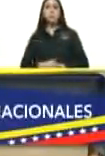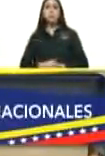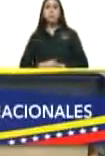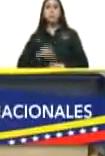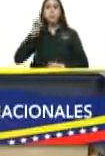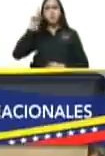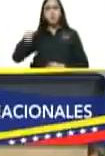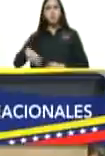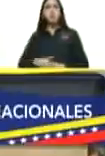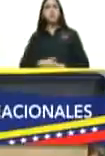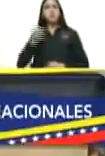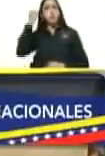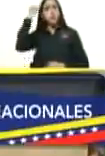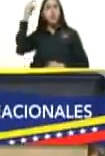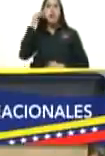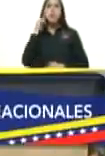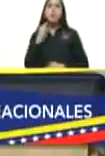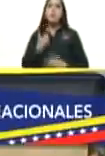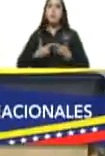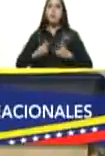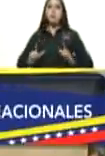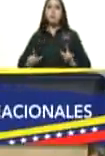además se tomó la idea del libertador